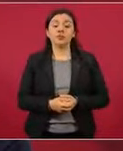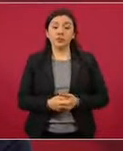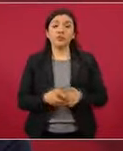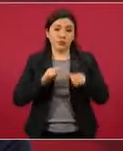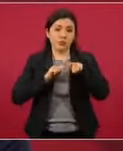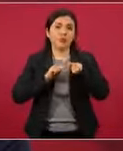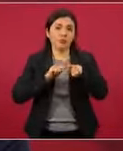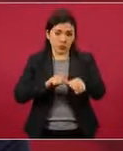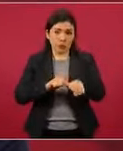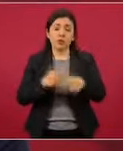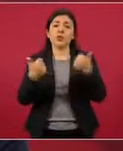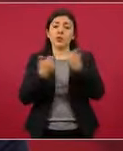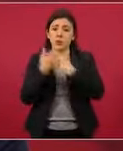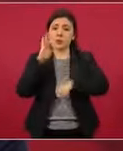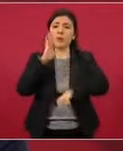protegiendo.